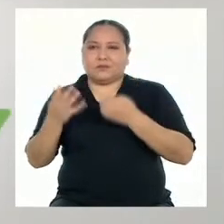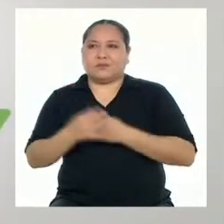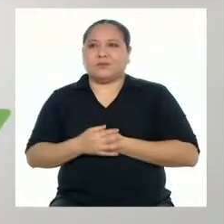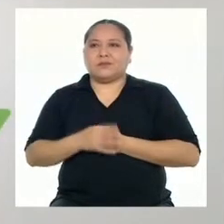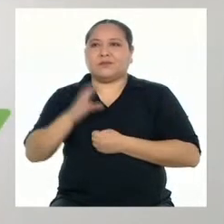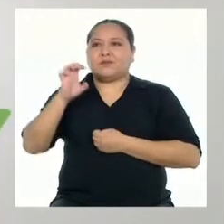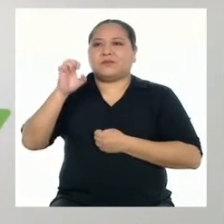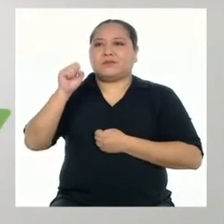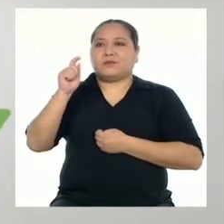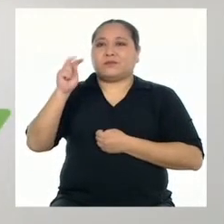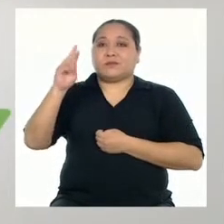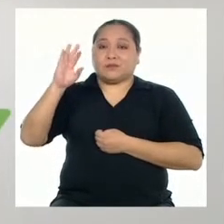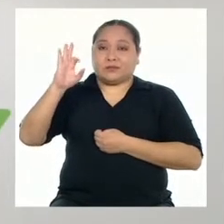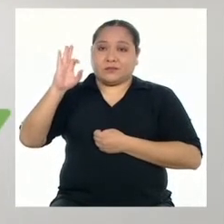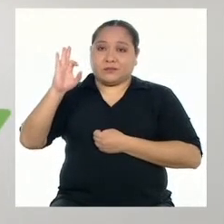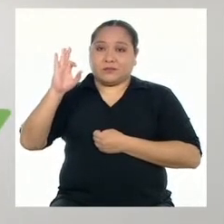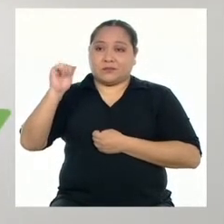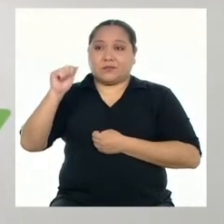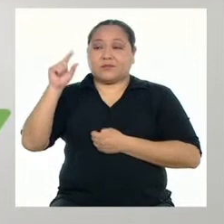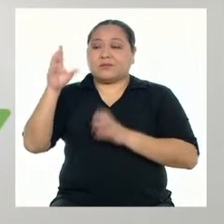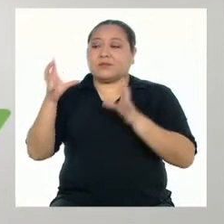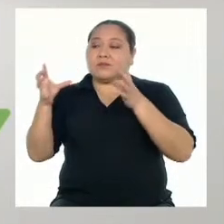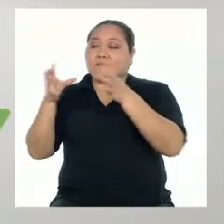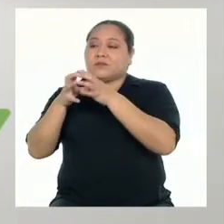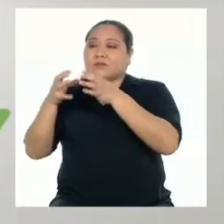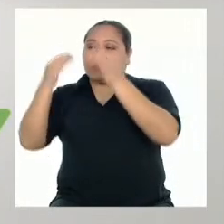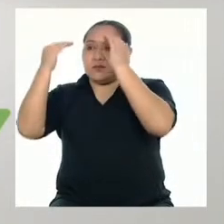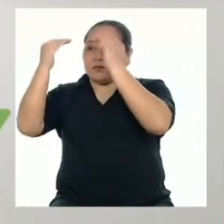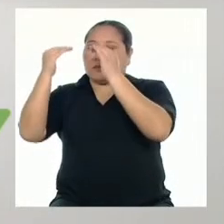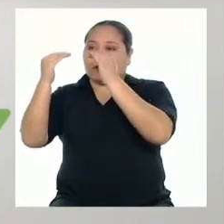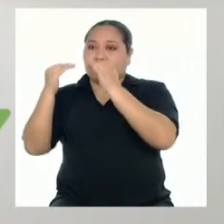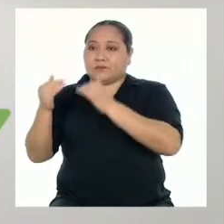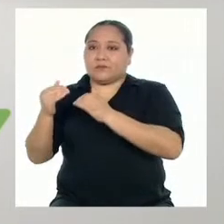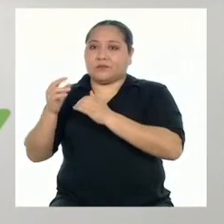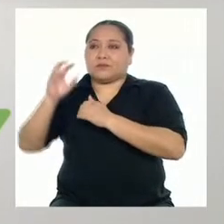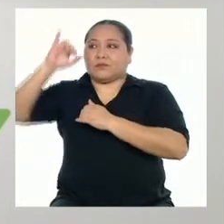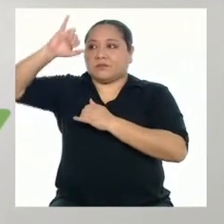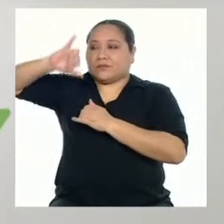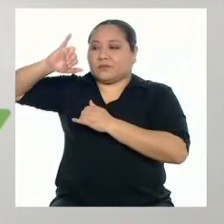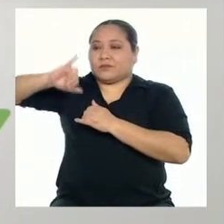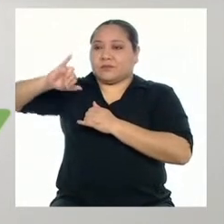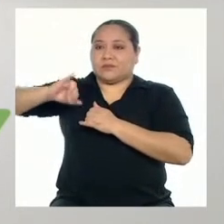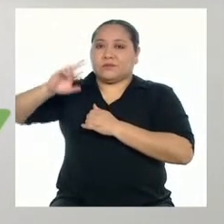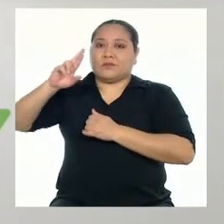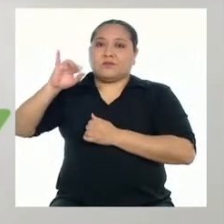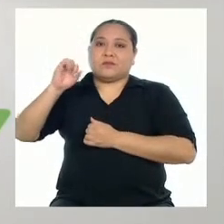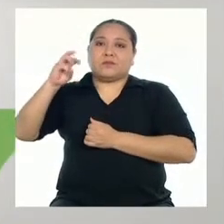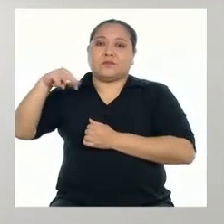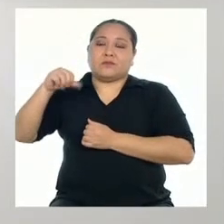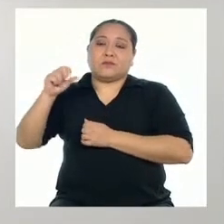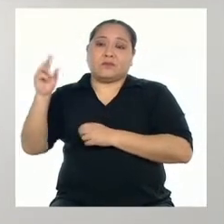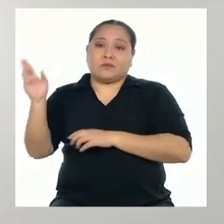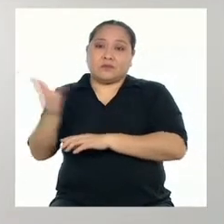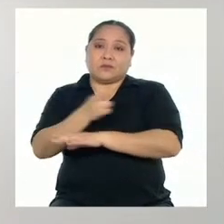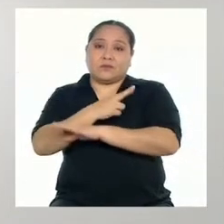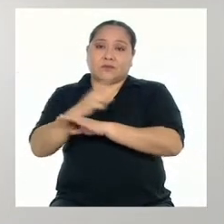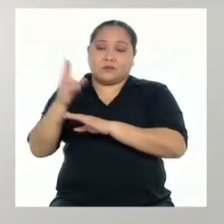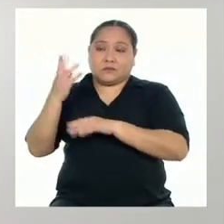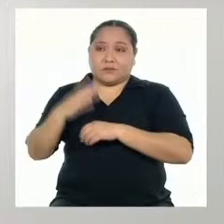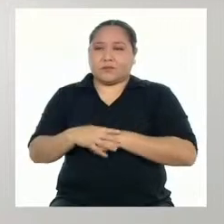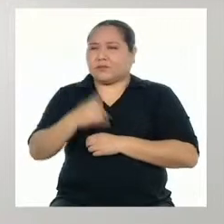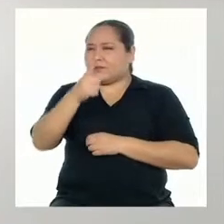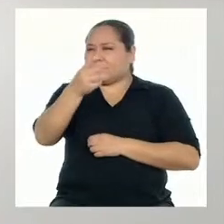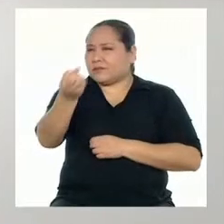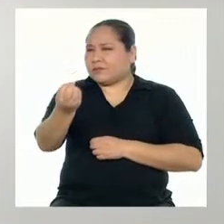Se llama estrofa a un conjunto de versos con una determinada extensión, rima y ritmo. ¿Qué nos